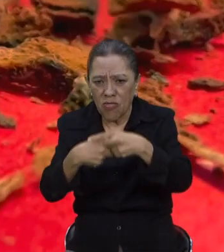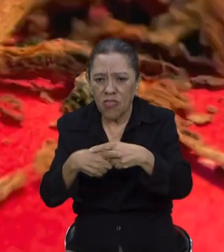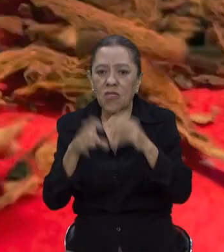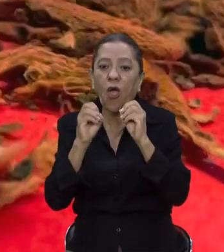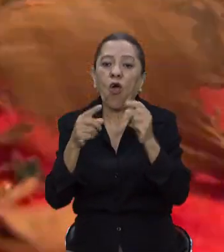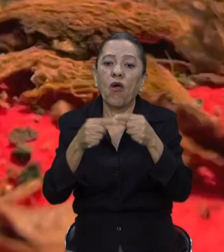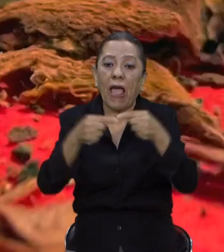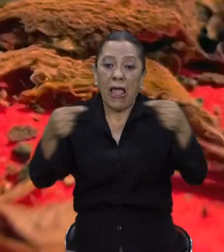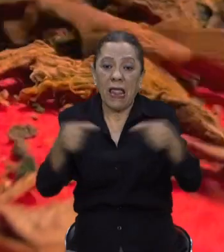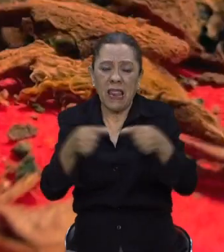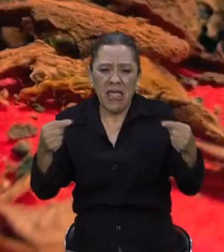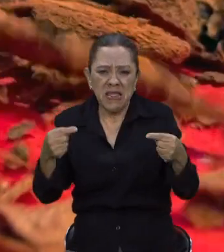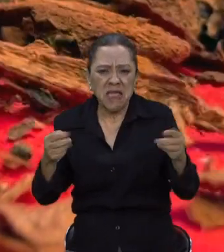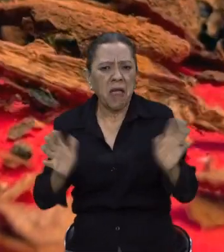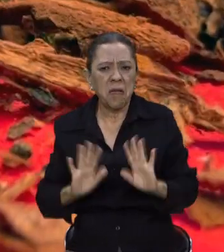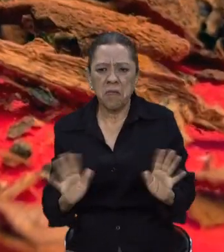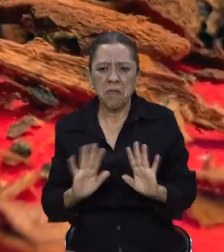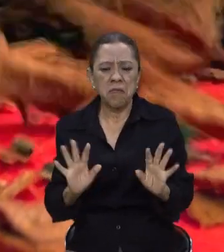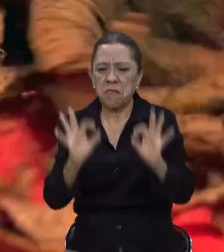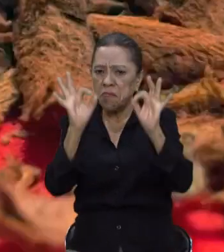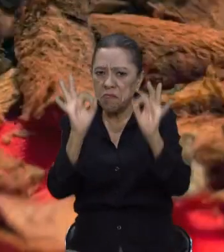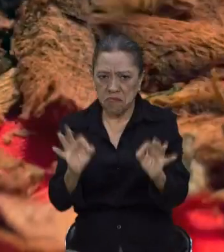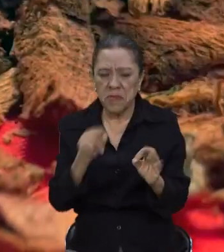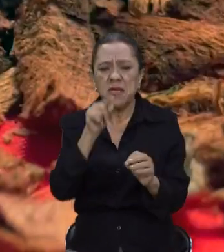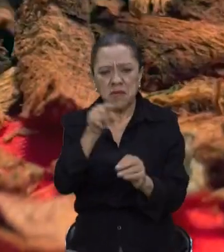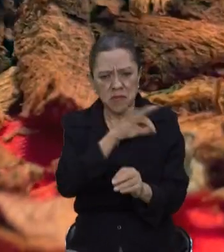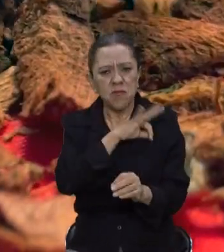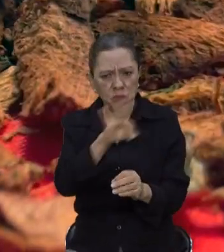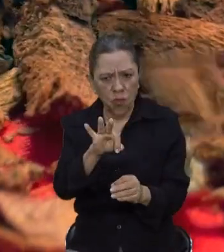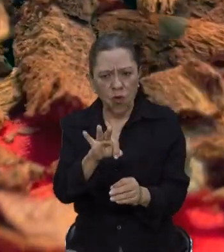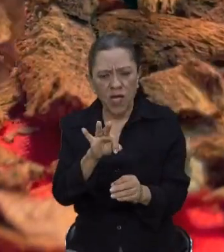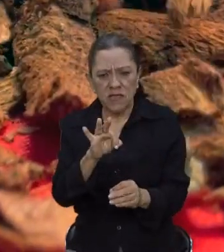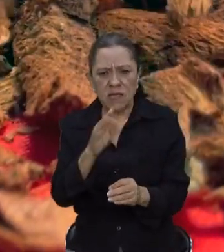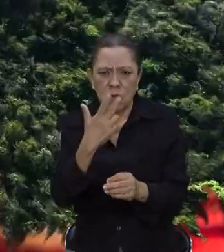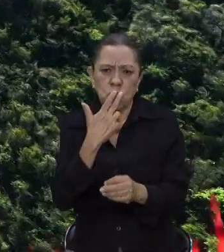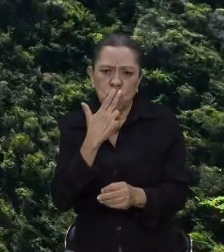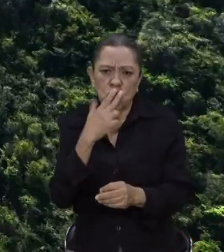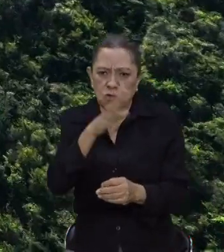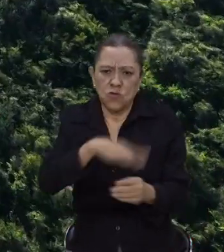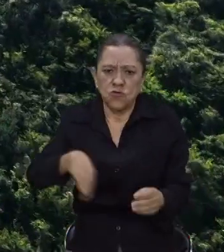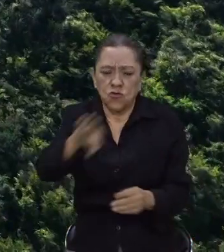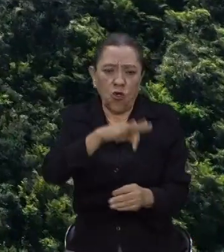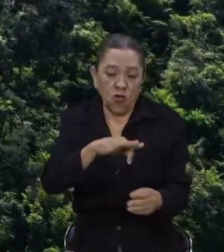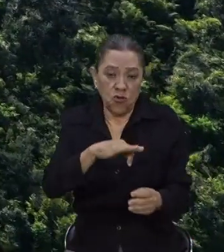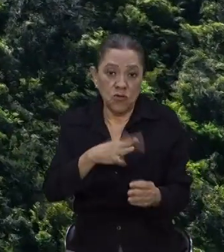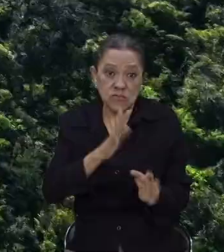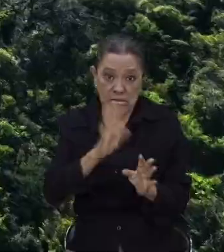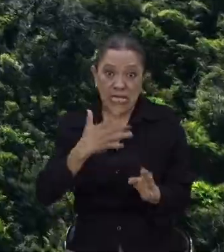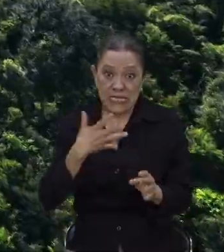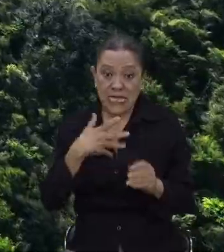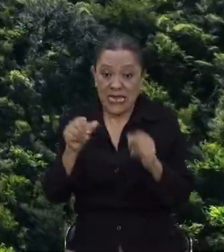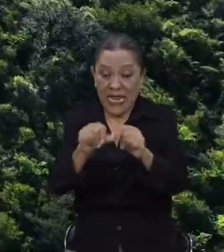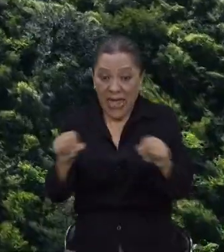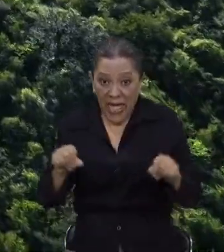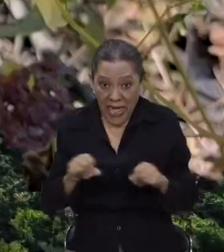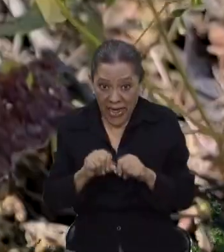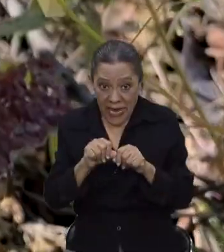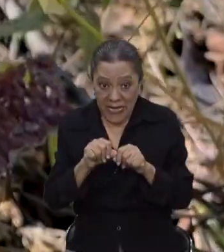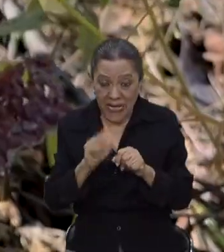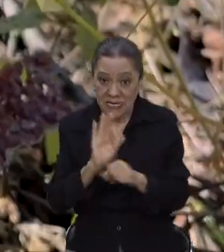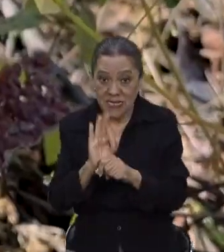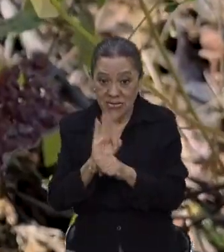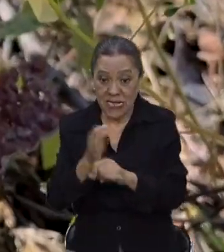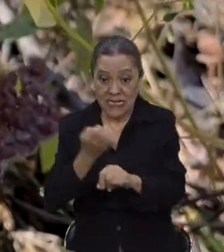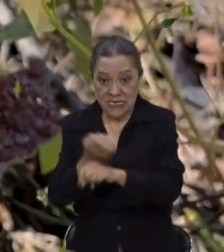Por eso nosotros consumimos más lo natural. Y es recomendable. Contar con áreas naturales protegidas en el estado de